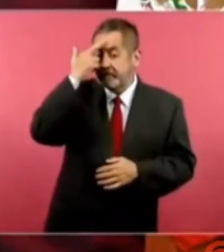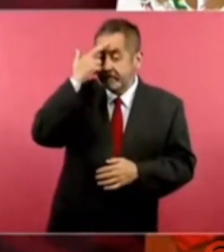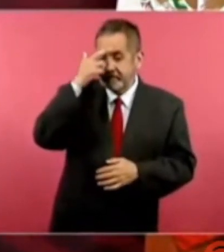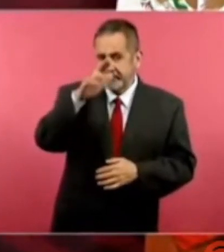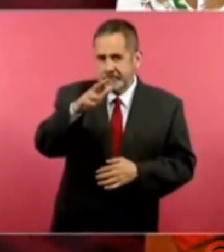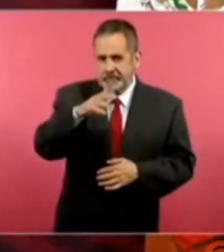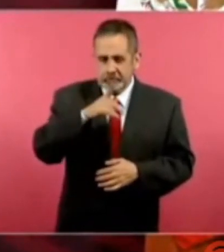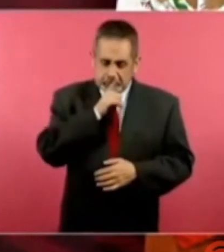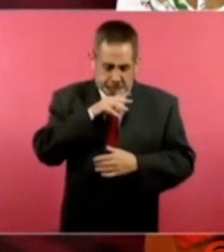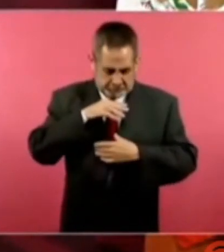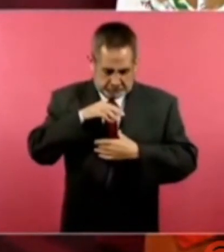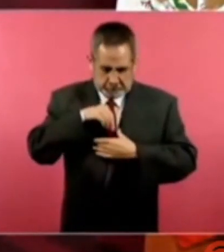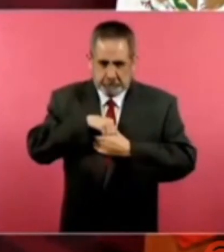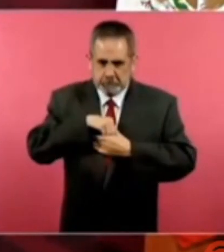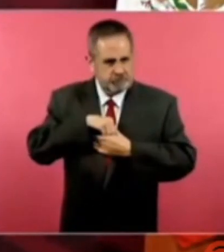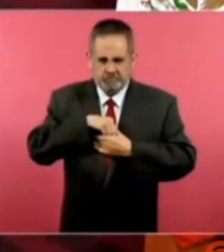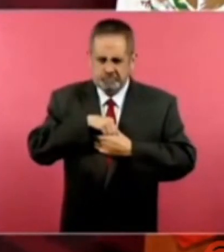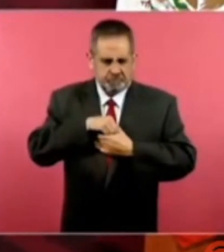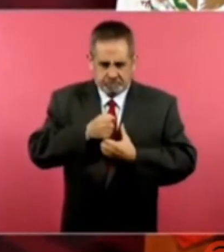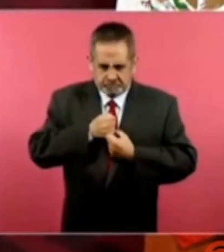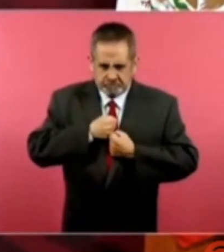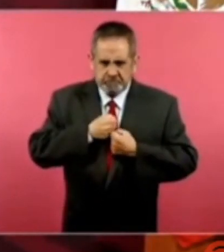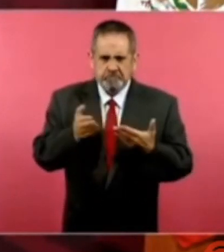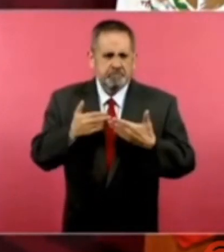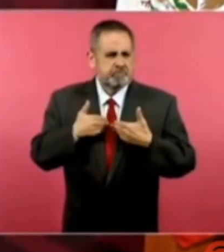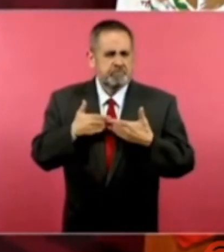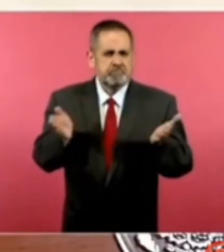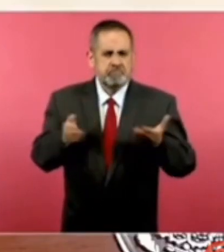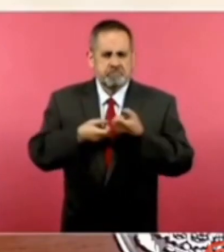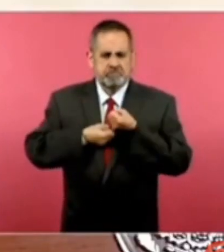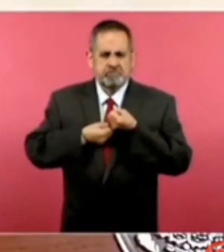como mi pecho no es bodega, y siempre digo lo que pienso.